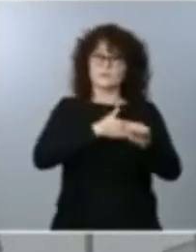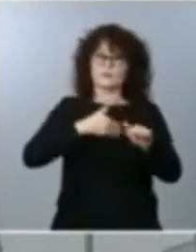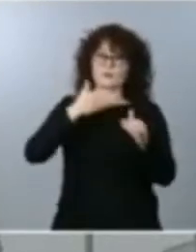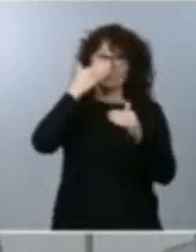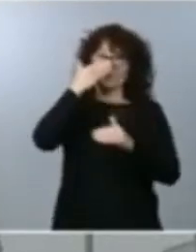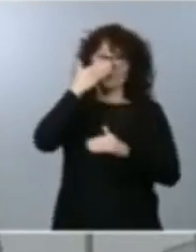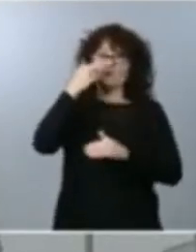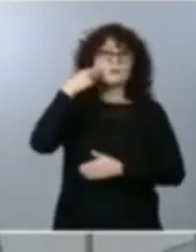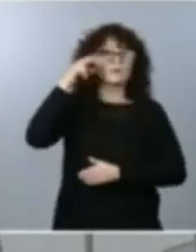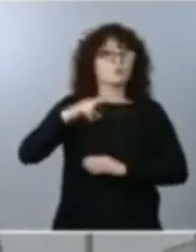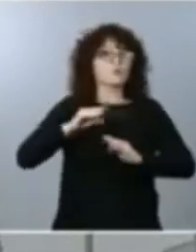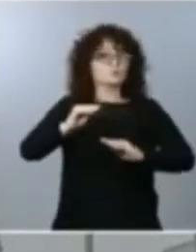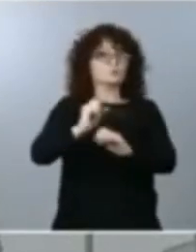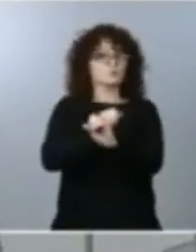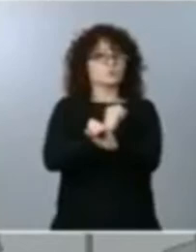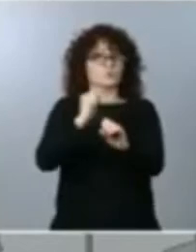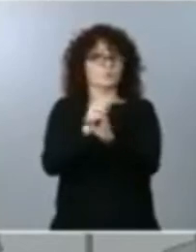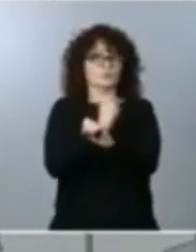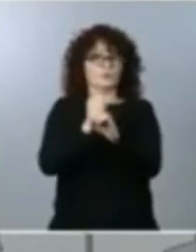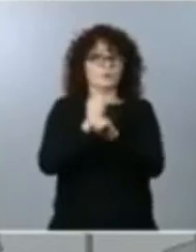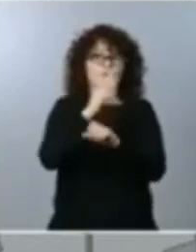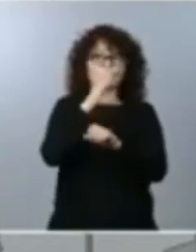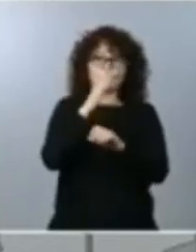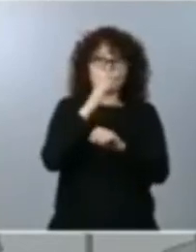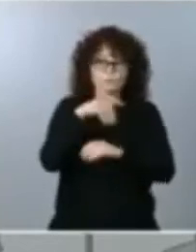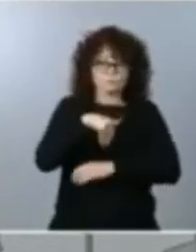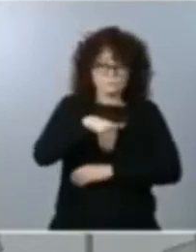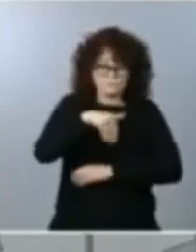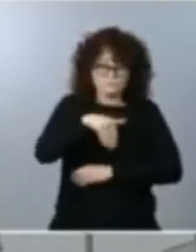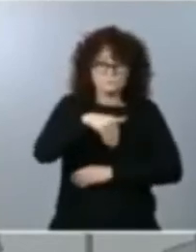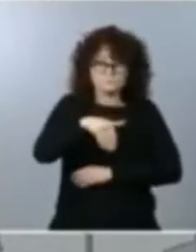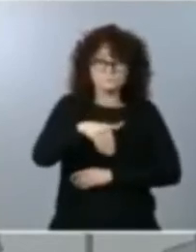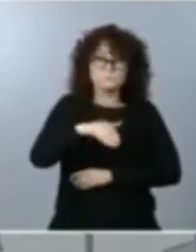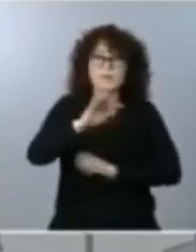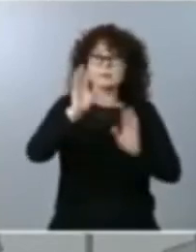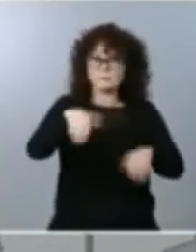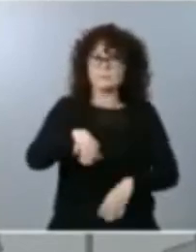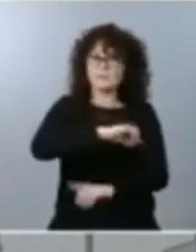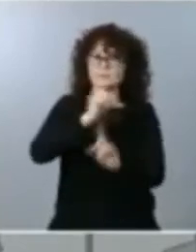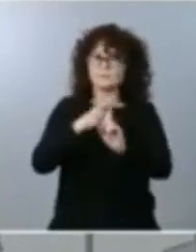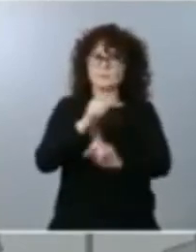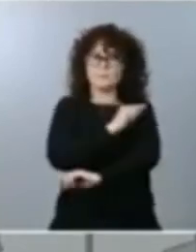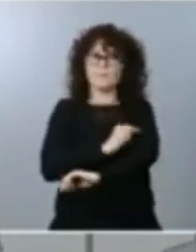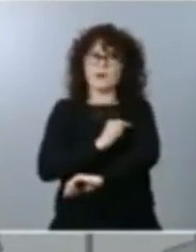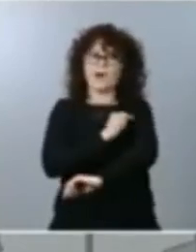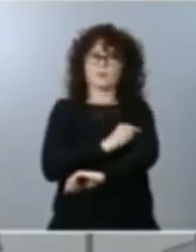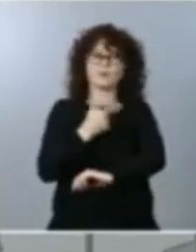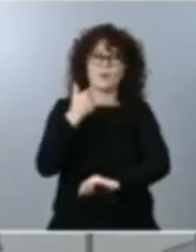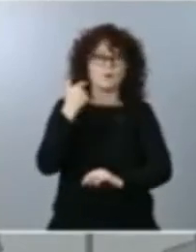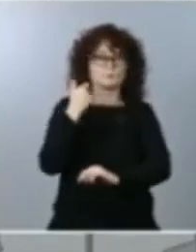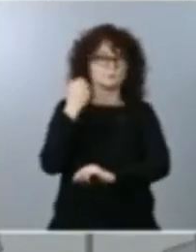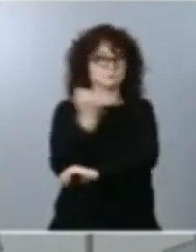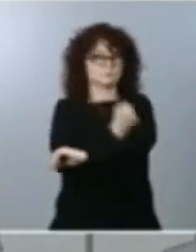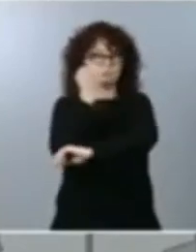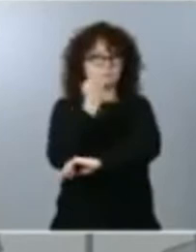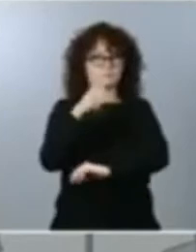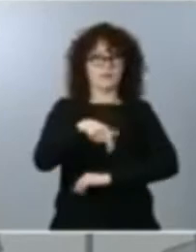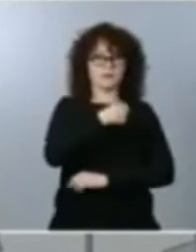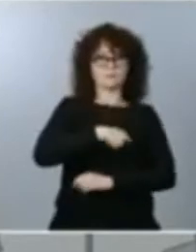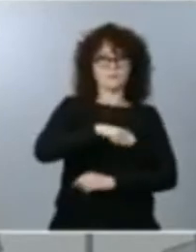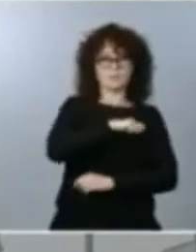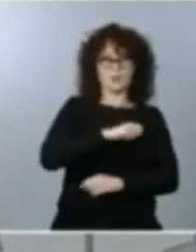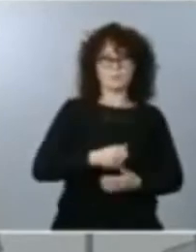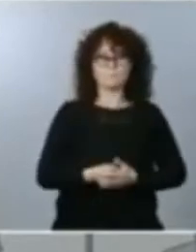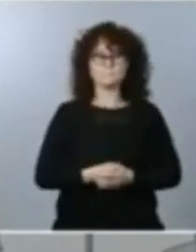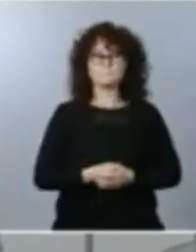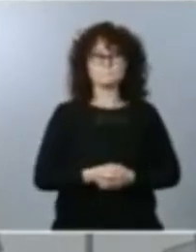para lograr también dentro de poco la vacuna con patente española. Tras el trabajo realizado